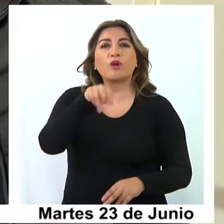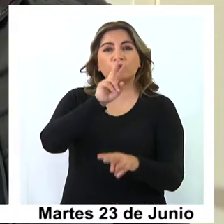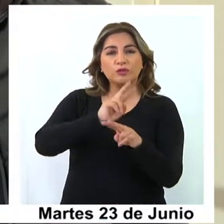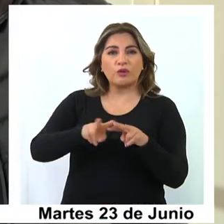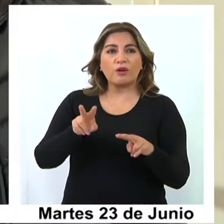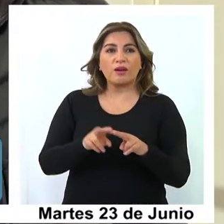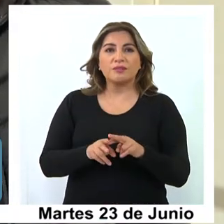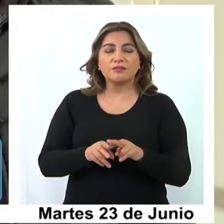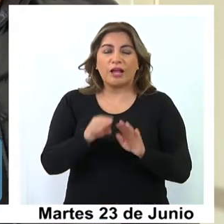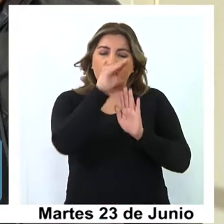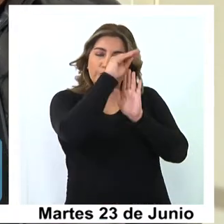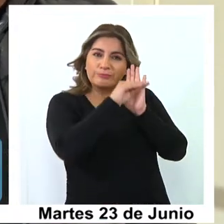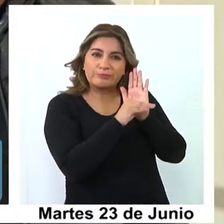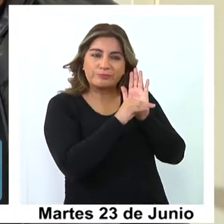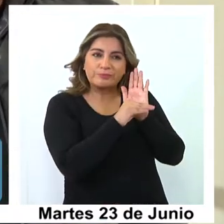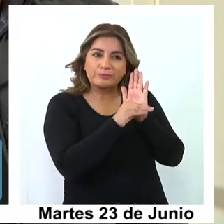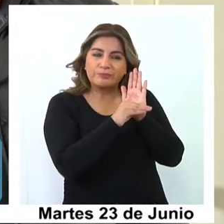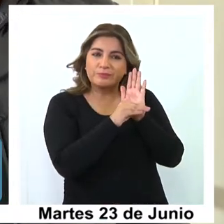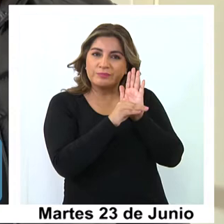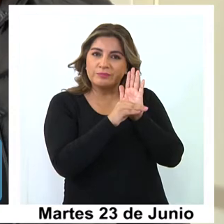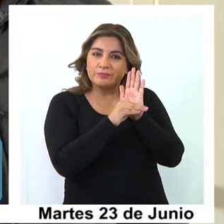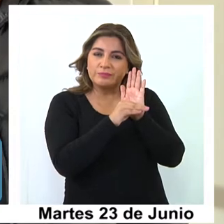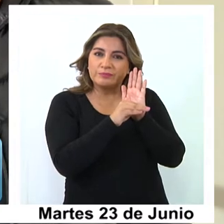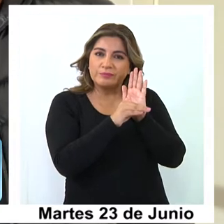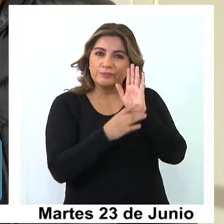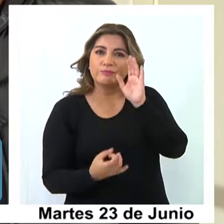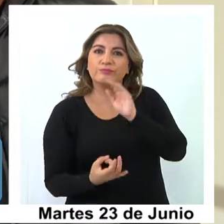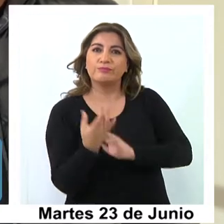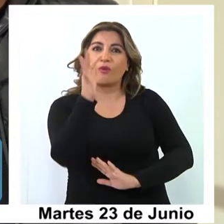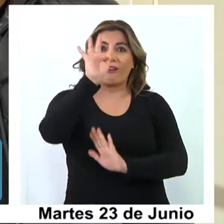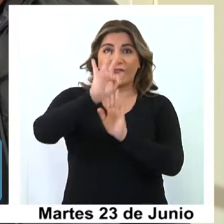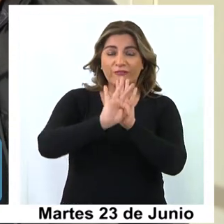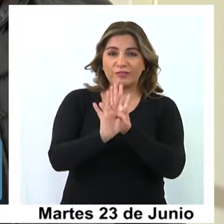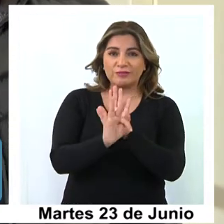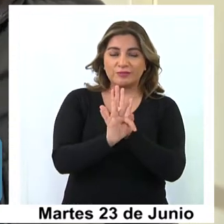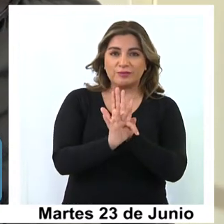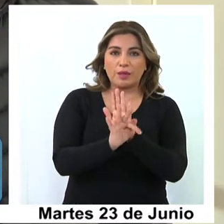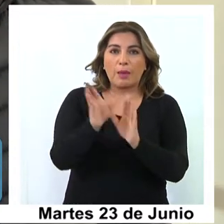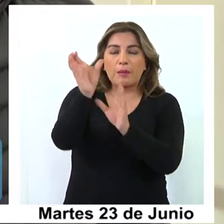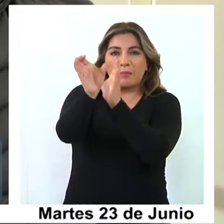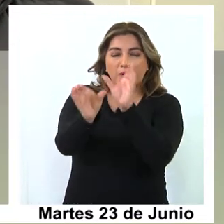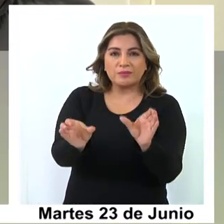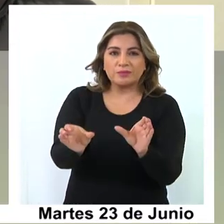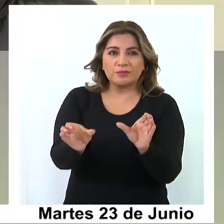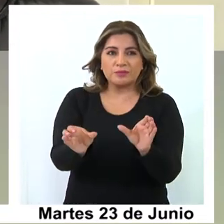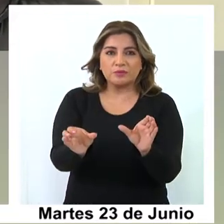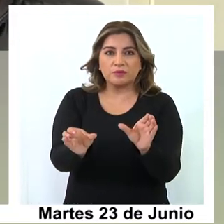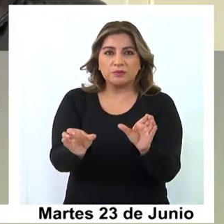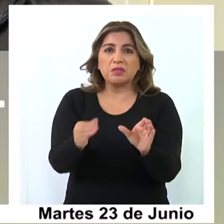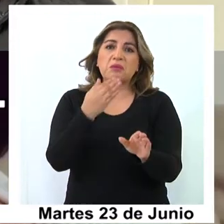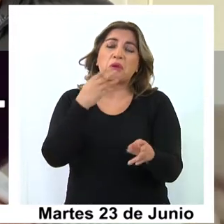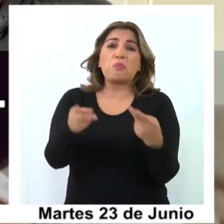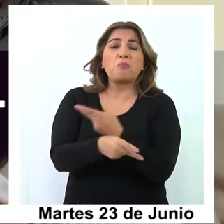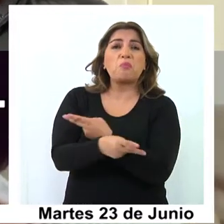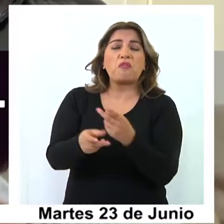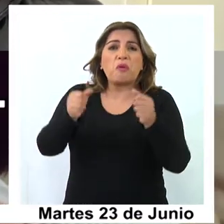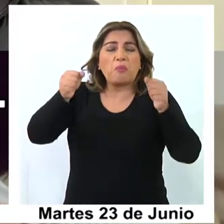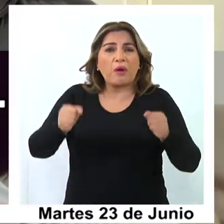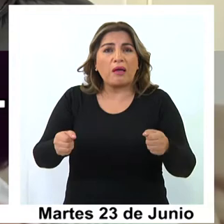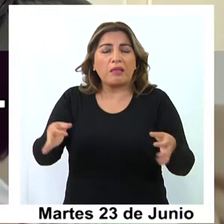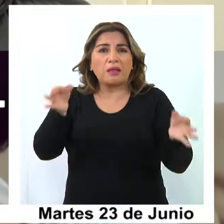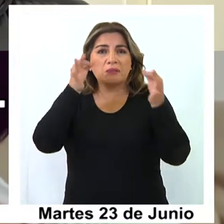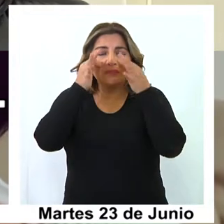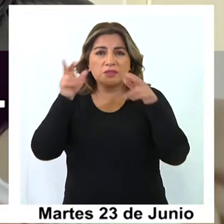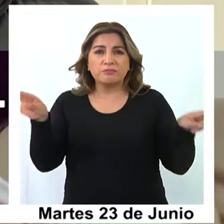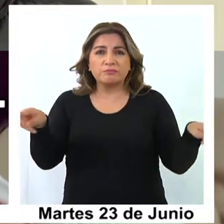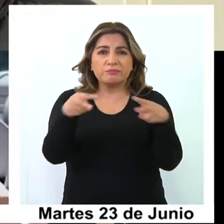estos contenidos a las plataformas multimediales para que la gente y los públicos puedan acceder a